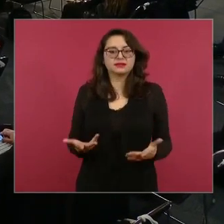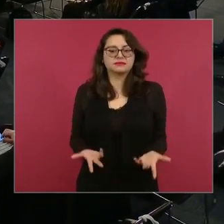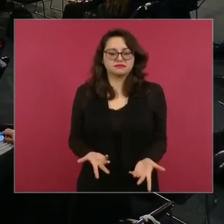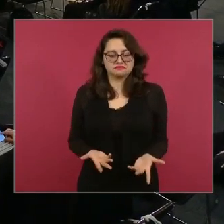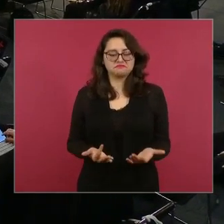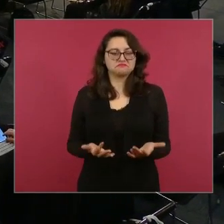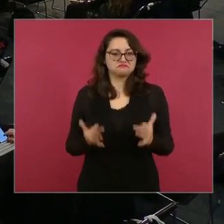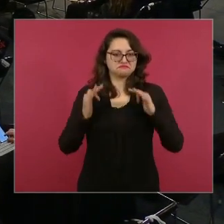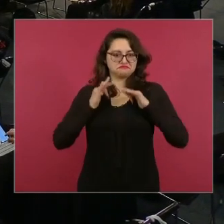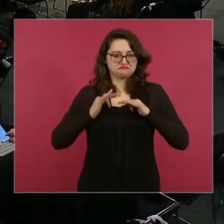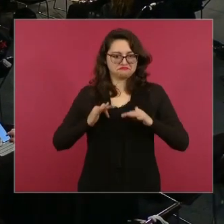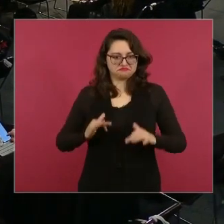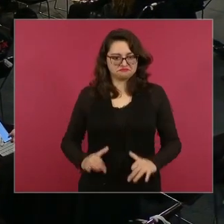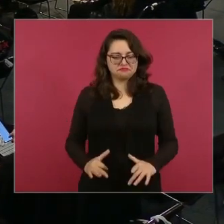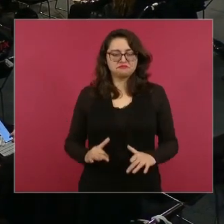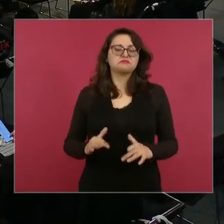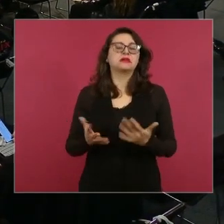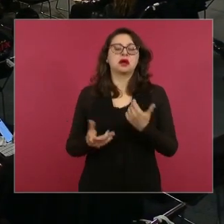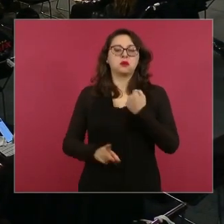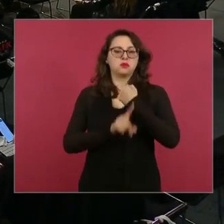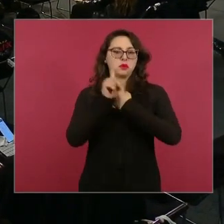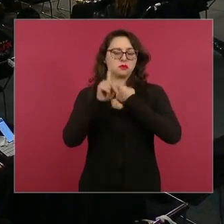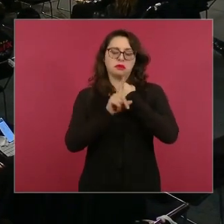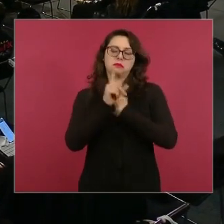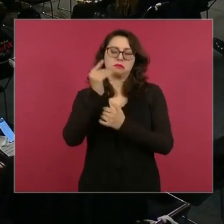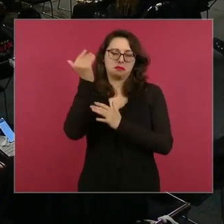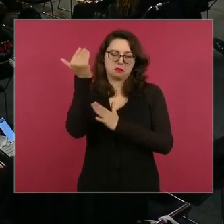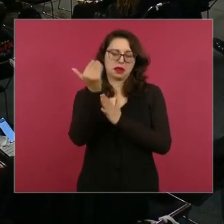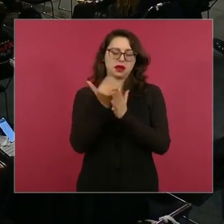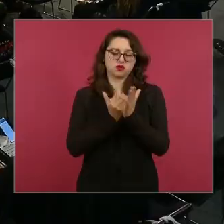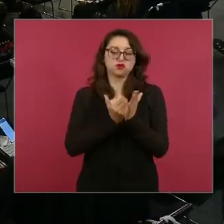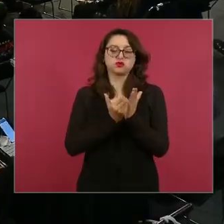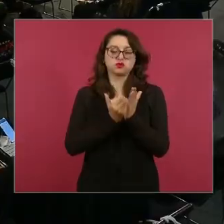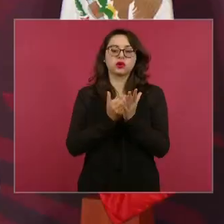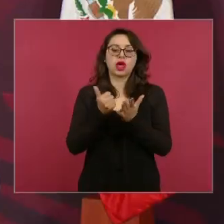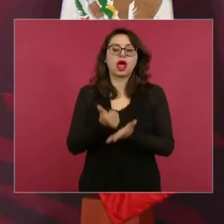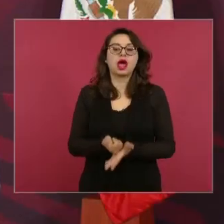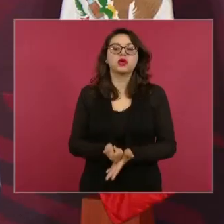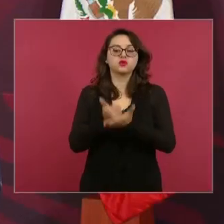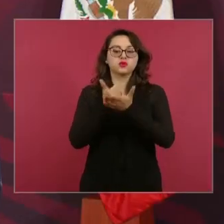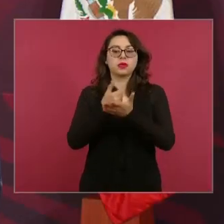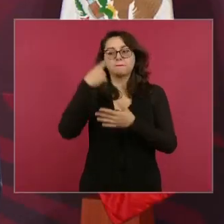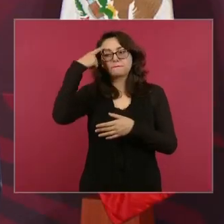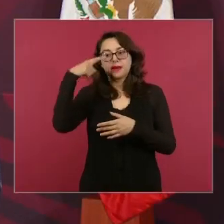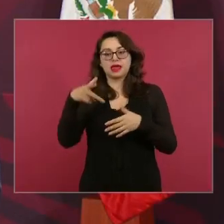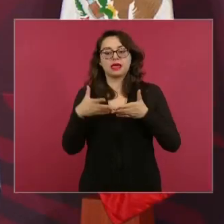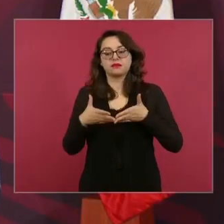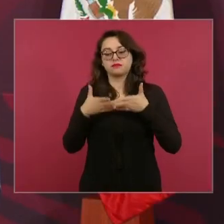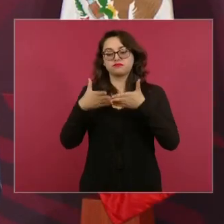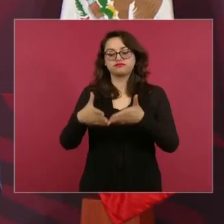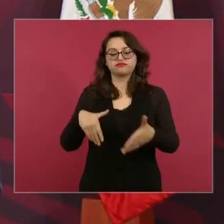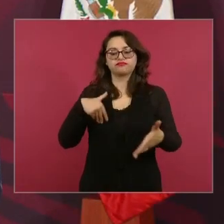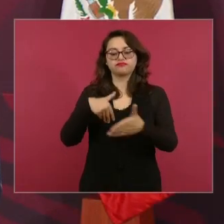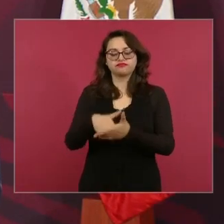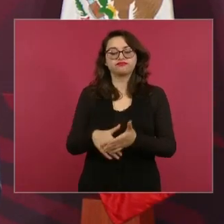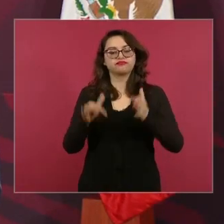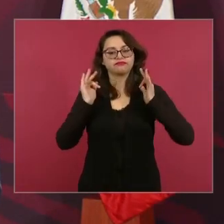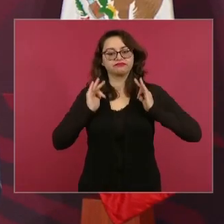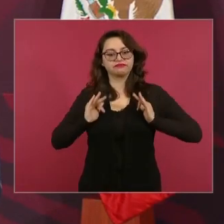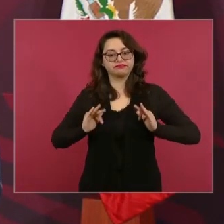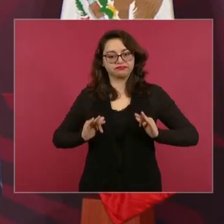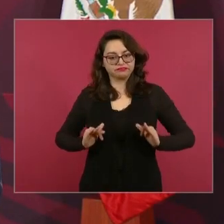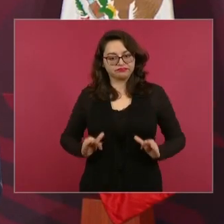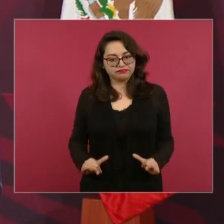para darle estabilidad al puerto al nuevo puerto de